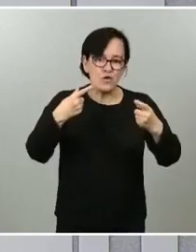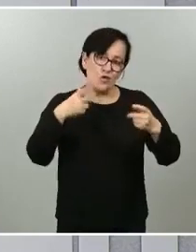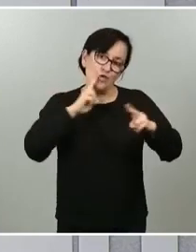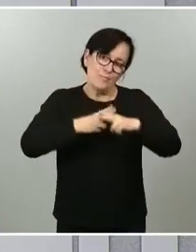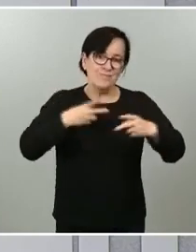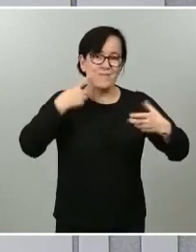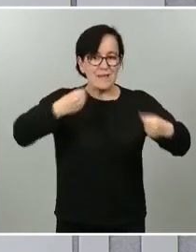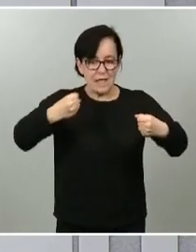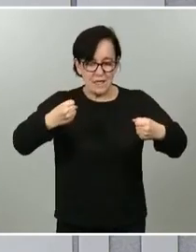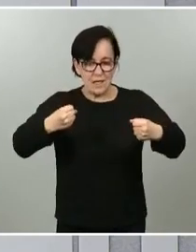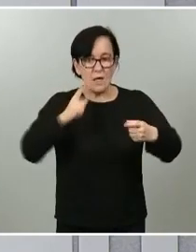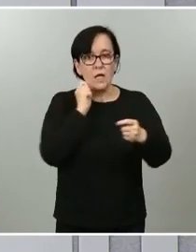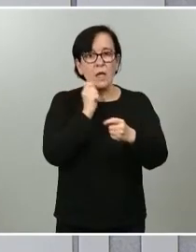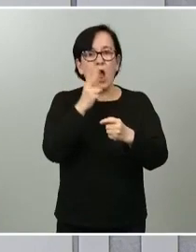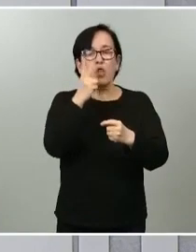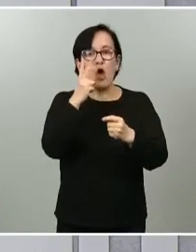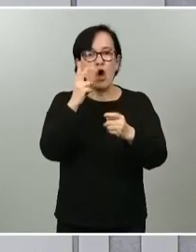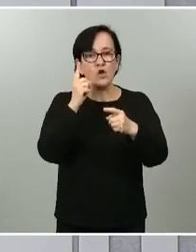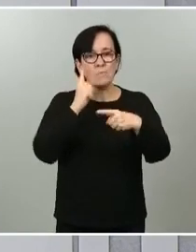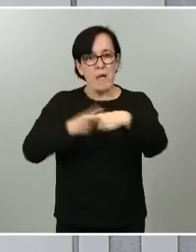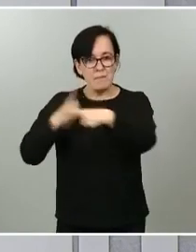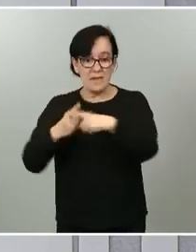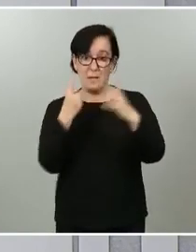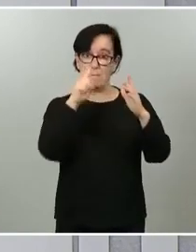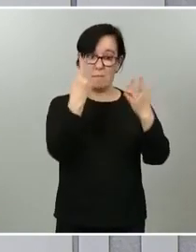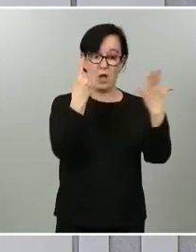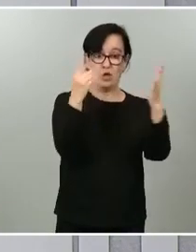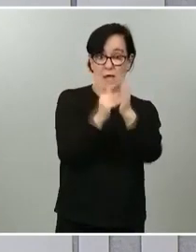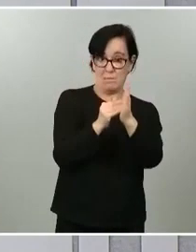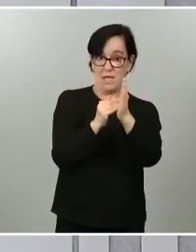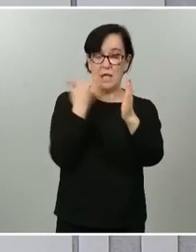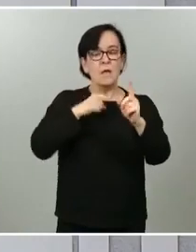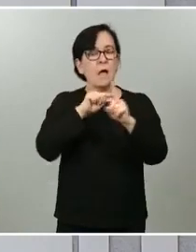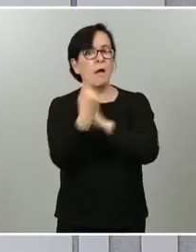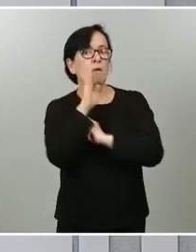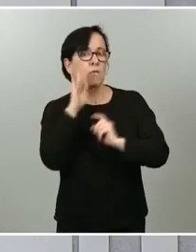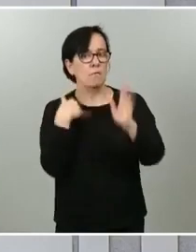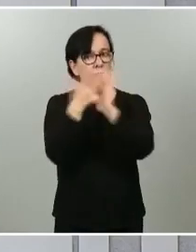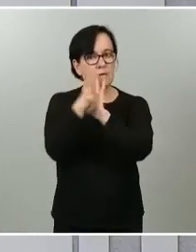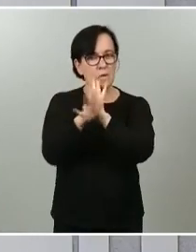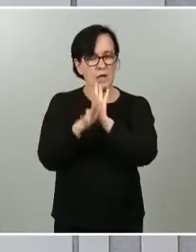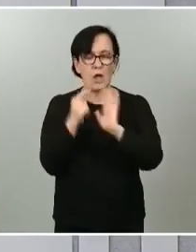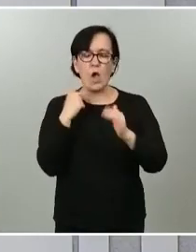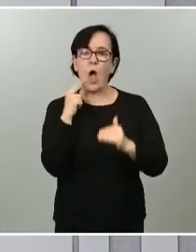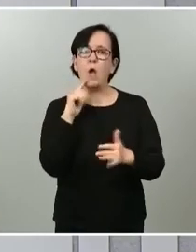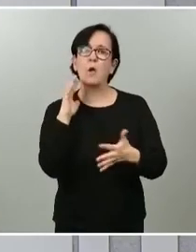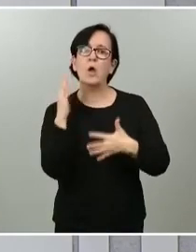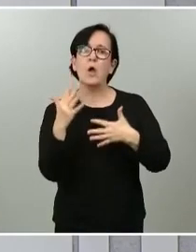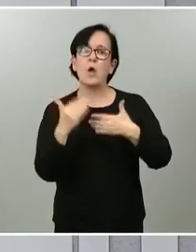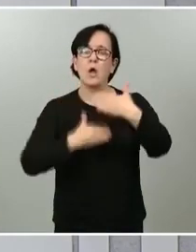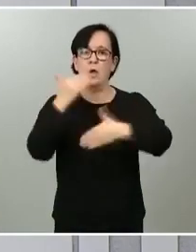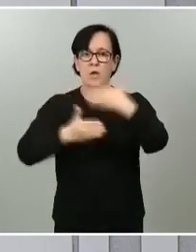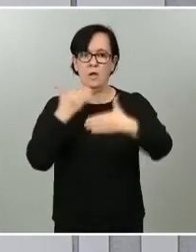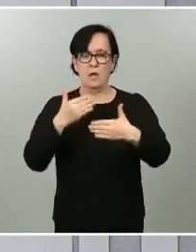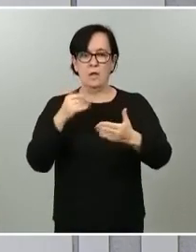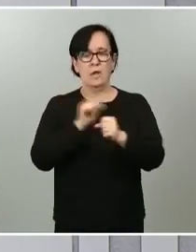dinero se va a pagar en dos fases. Primero, 6.000, con los indicadores que ya conocemos de cómo ha evolucionado la pandemia sanitaria, del